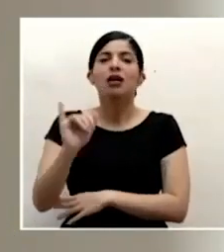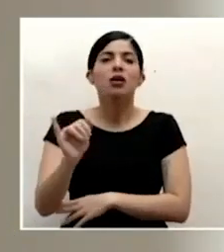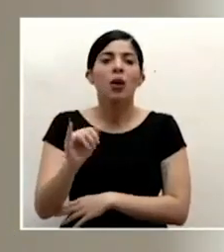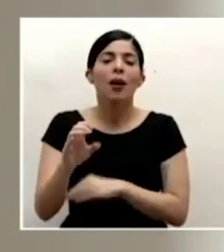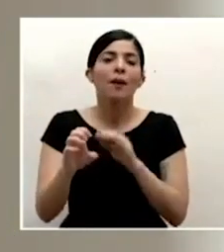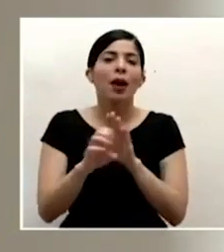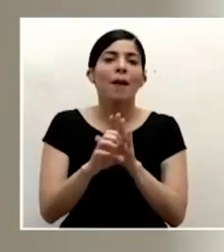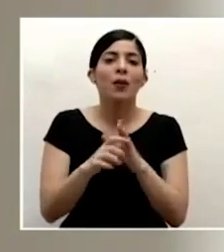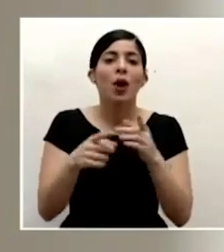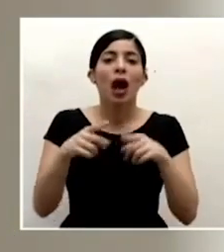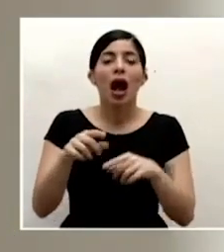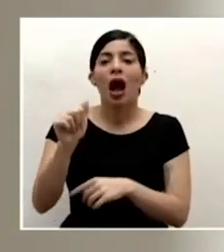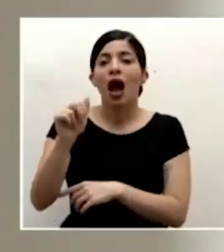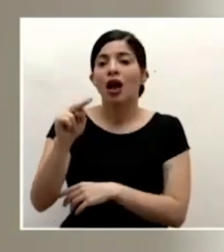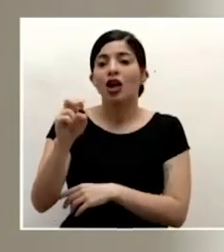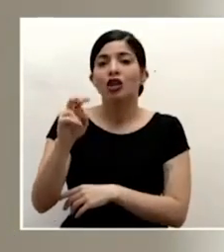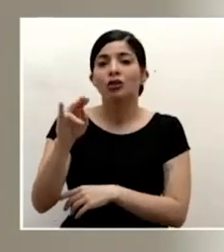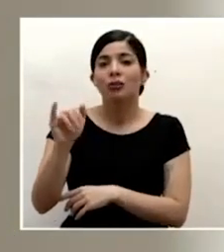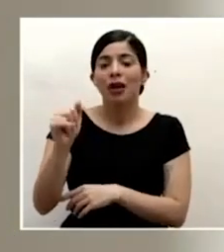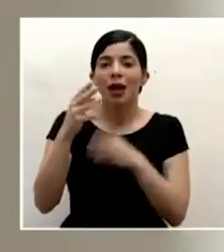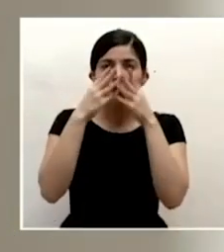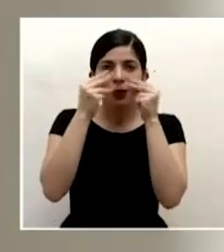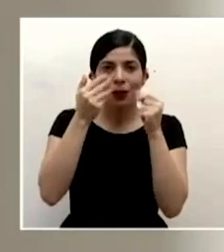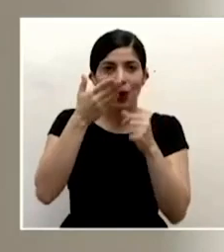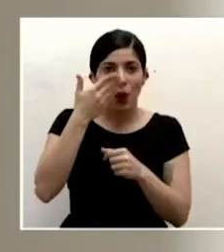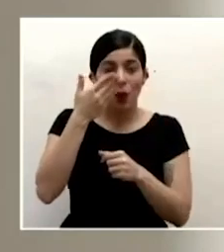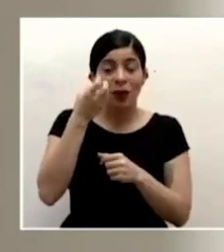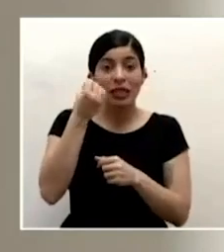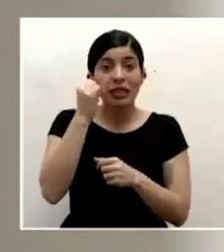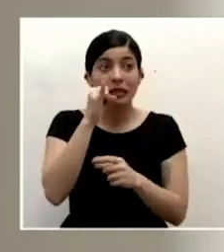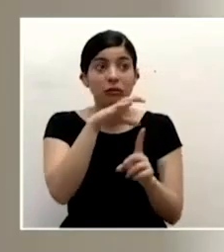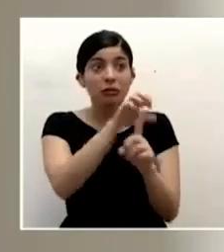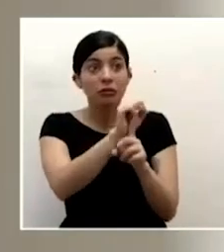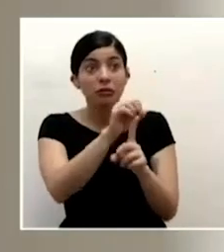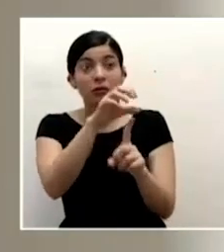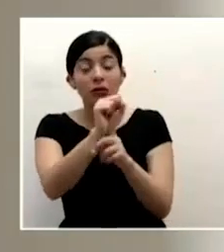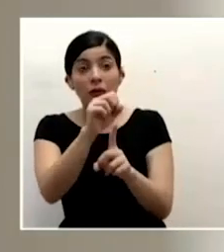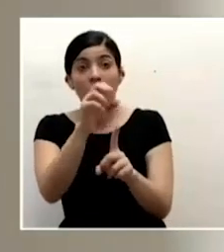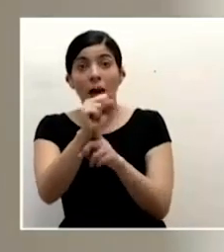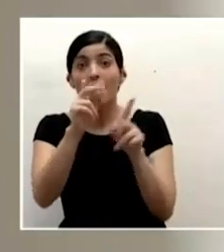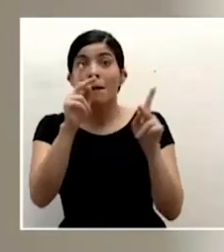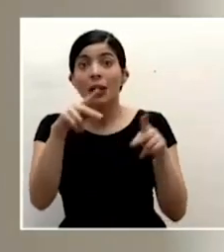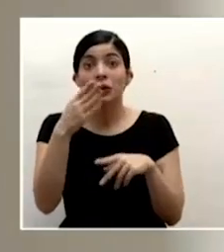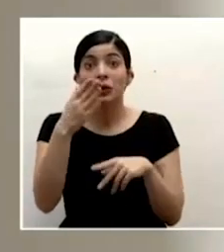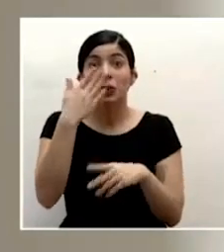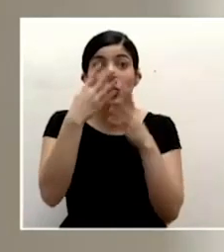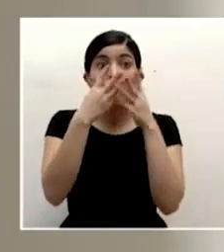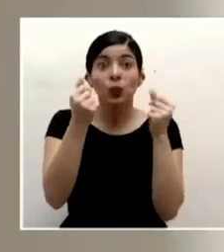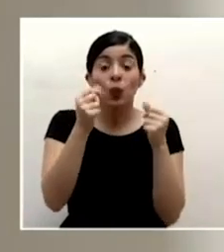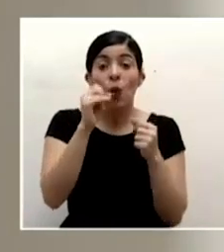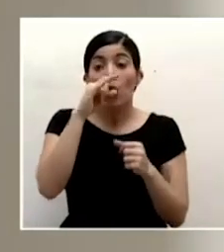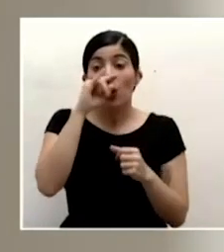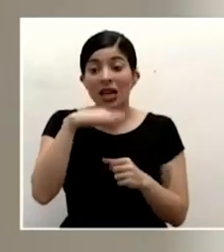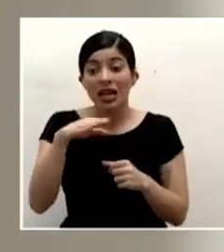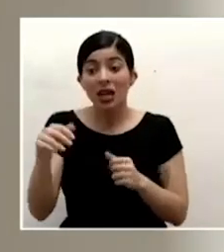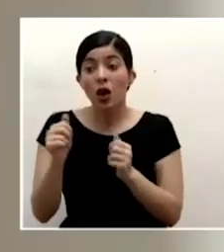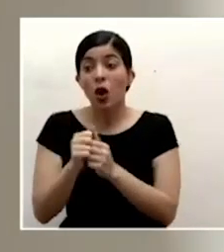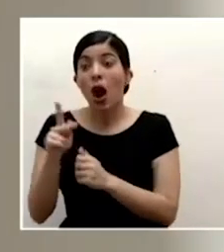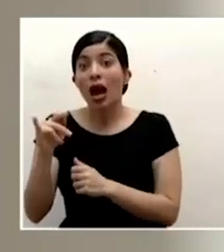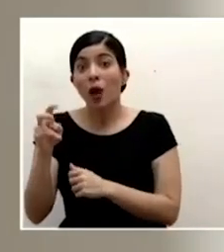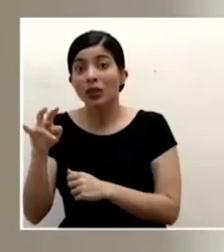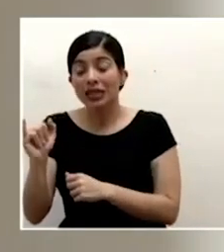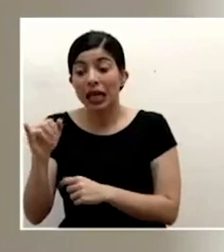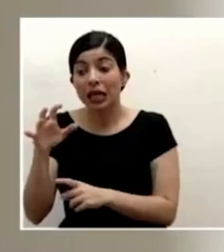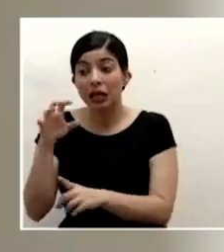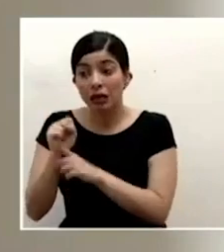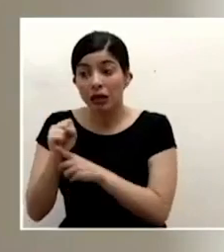pérdida del olfato de que si están detectando personas con pérdida de olfato eventualmente niños con kawasaki pues también que estemos al tanto de